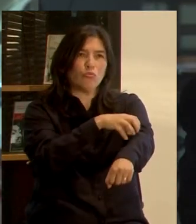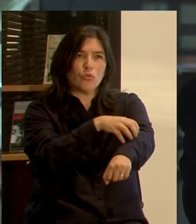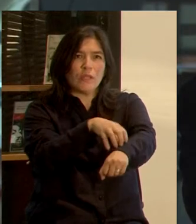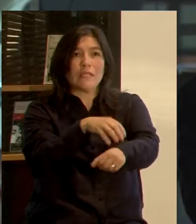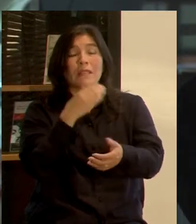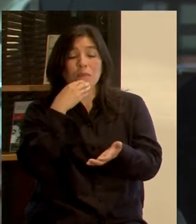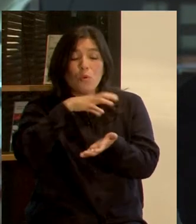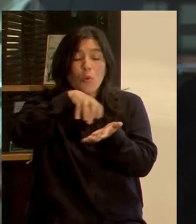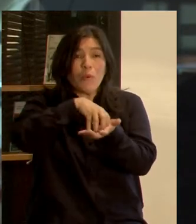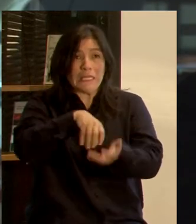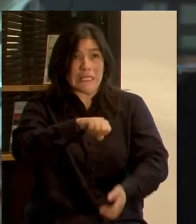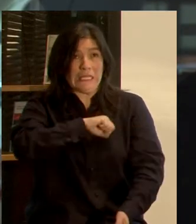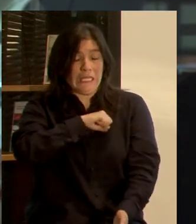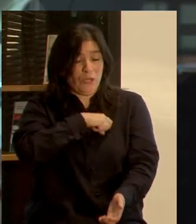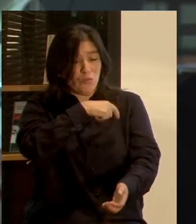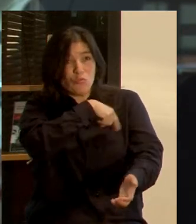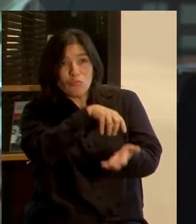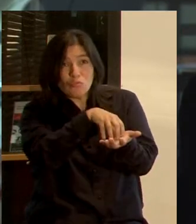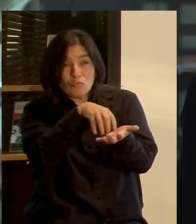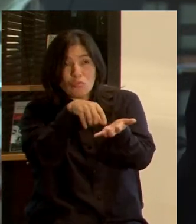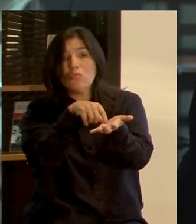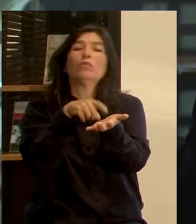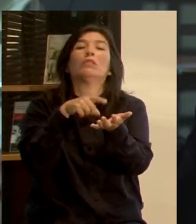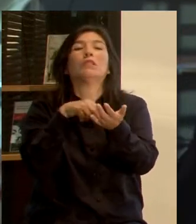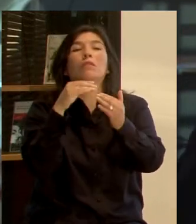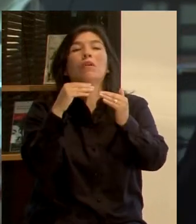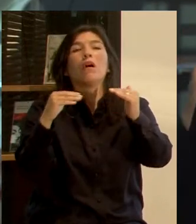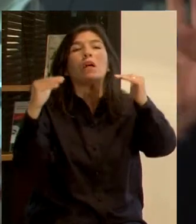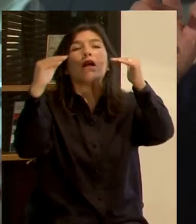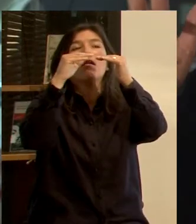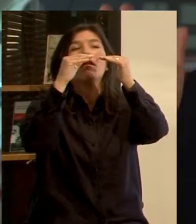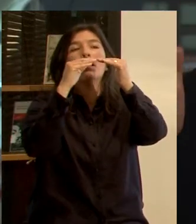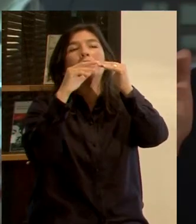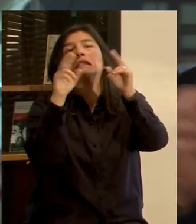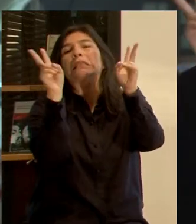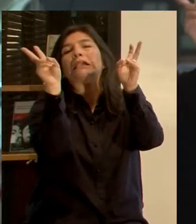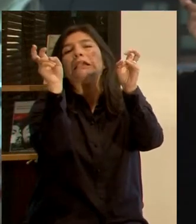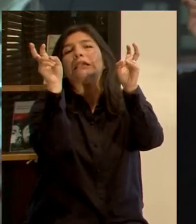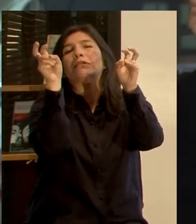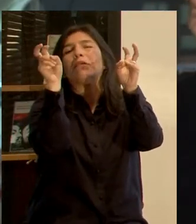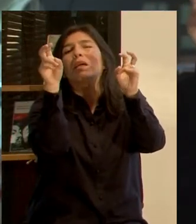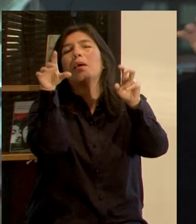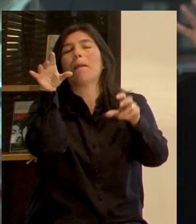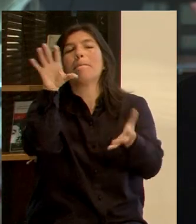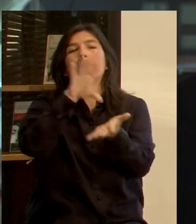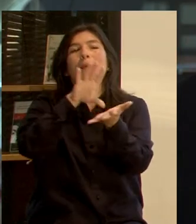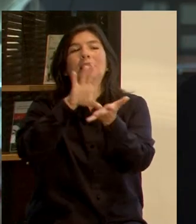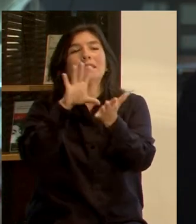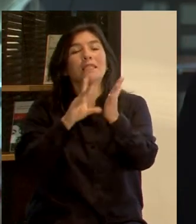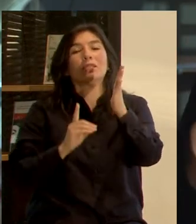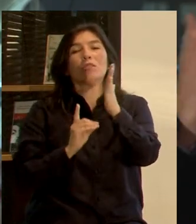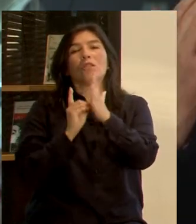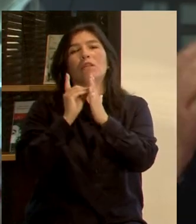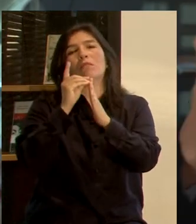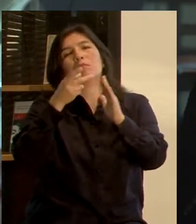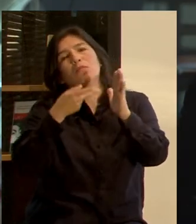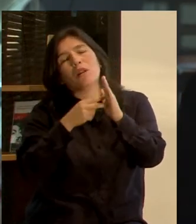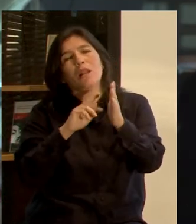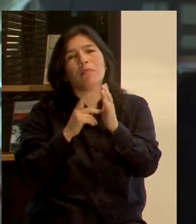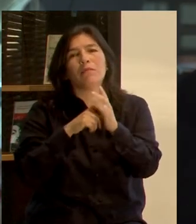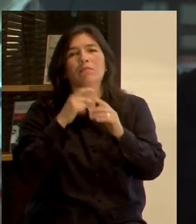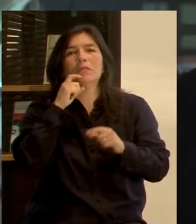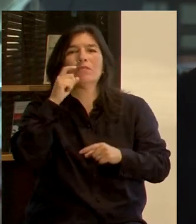comunas de Santiago, que están en el nivel de los países, entre comillas, desarrollados con todo su problema, estamos hablando de